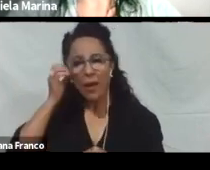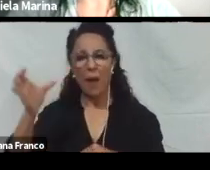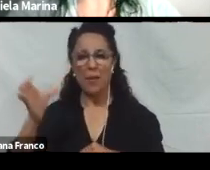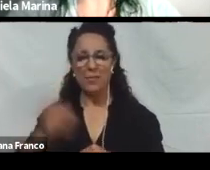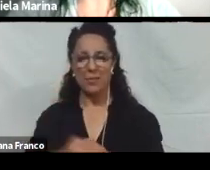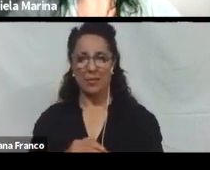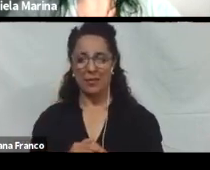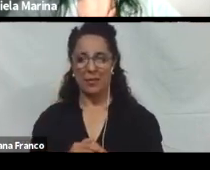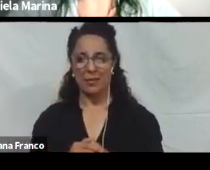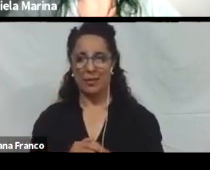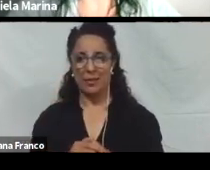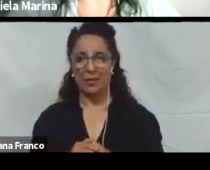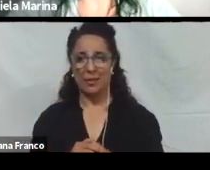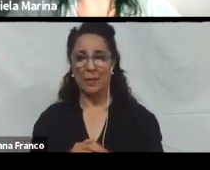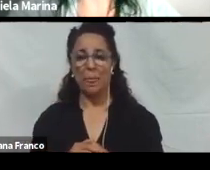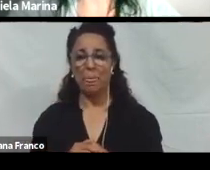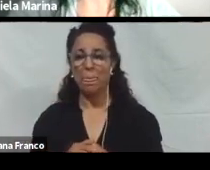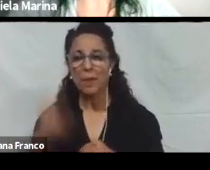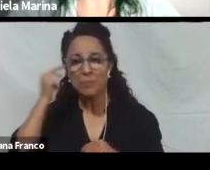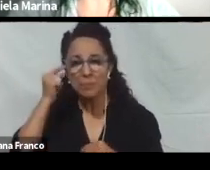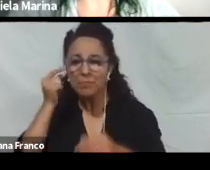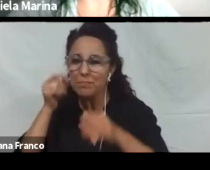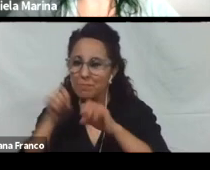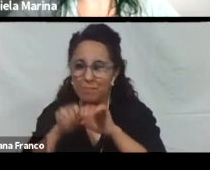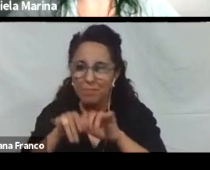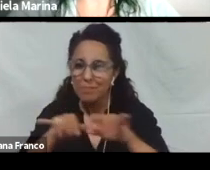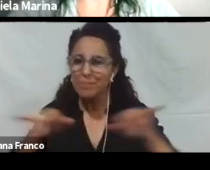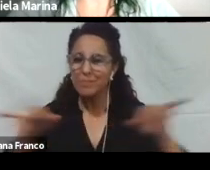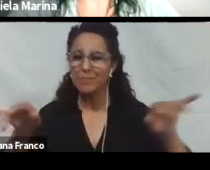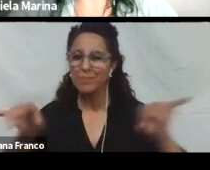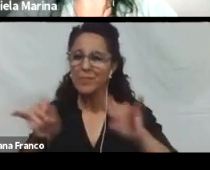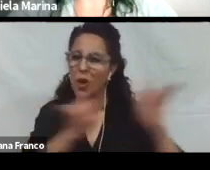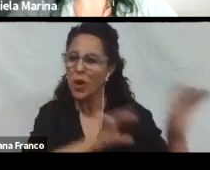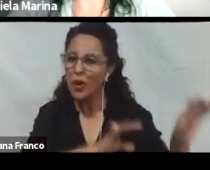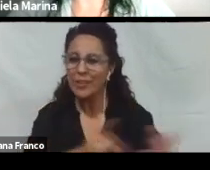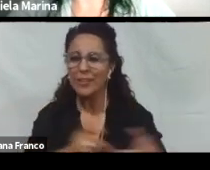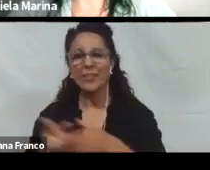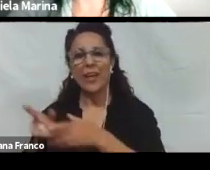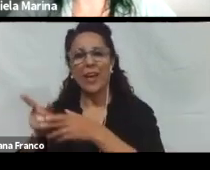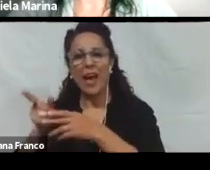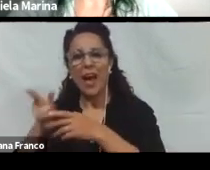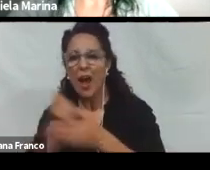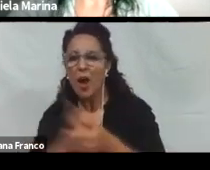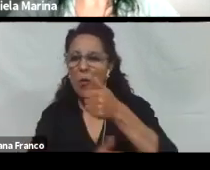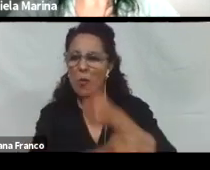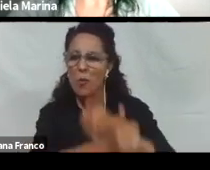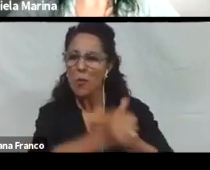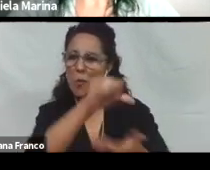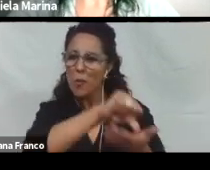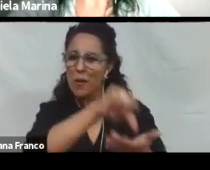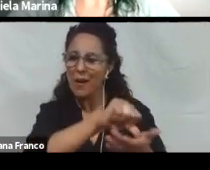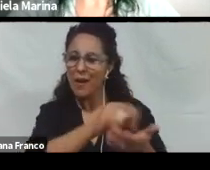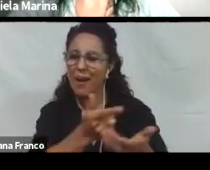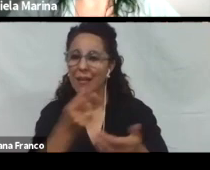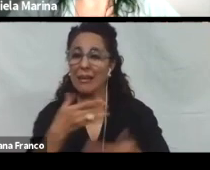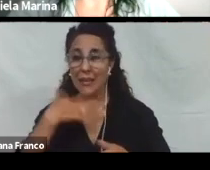decir. Generar una mayor. Concientización social. Que nos haga ponernos. Siempre. En el lugar. De la otra persona. Y entender.